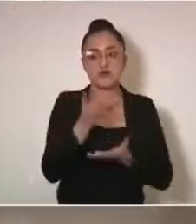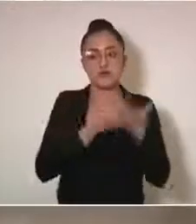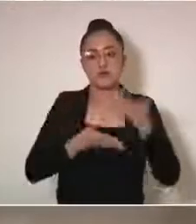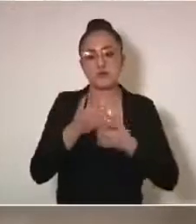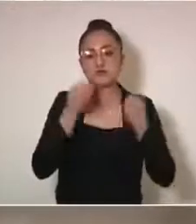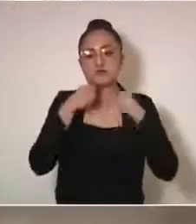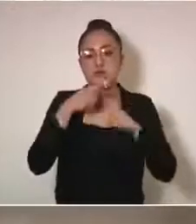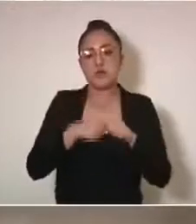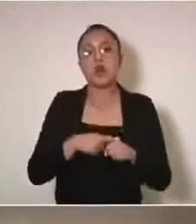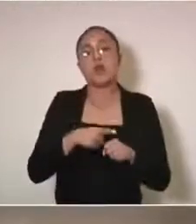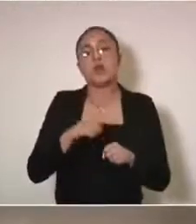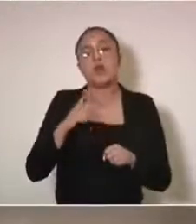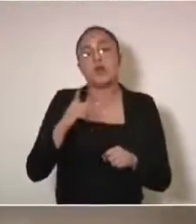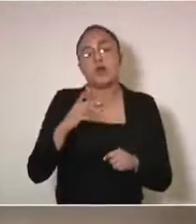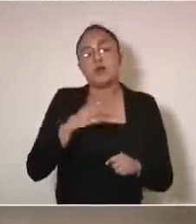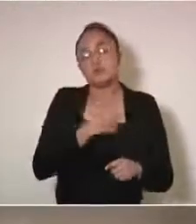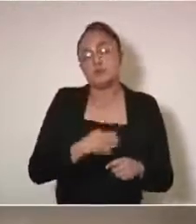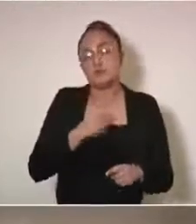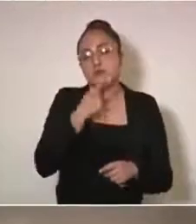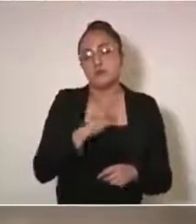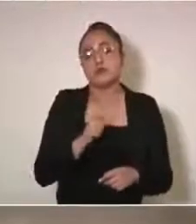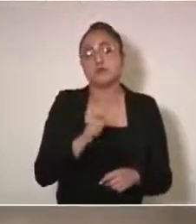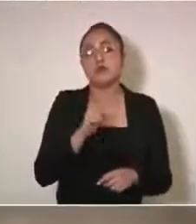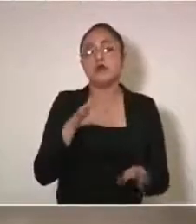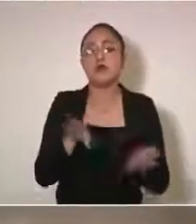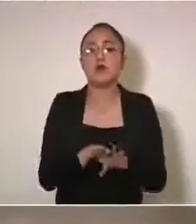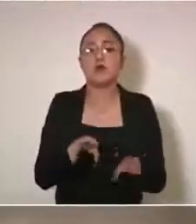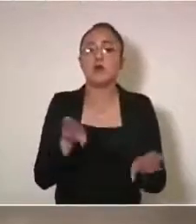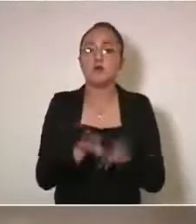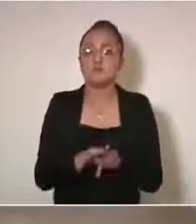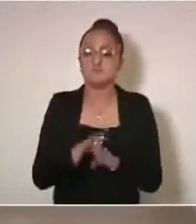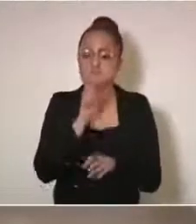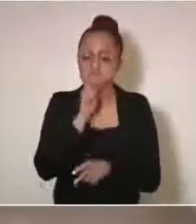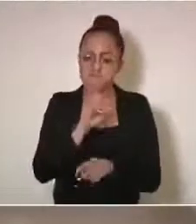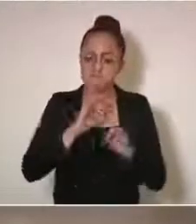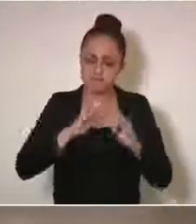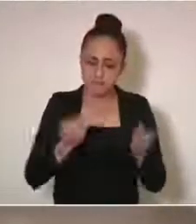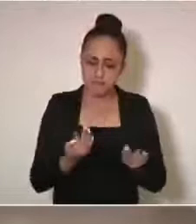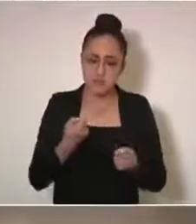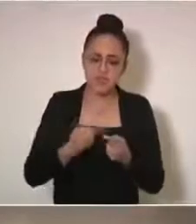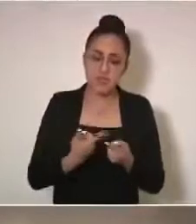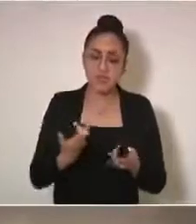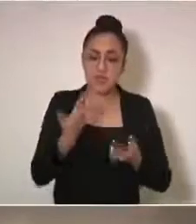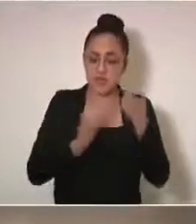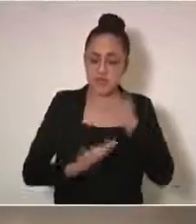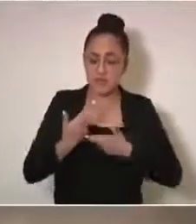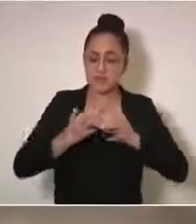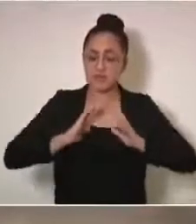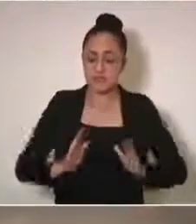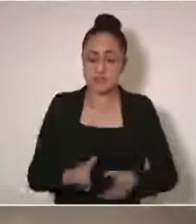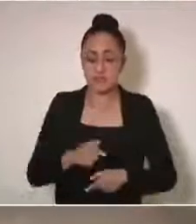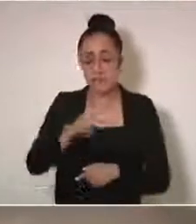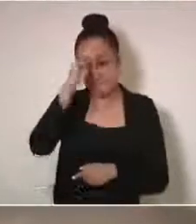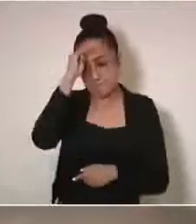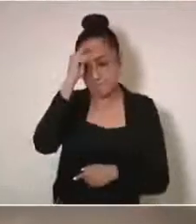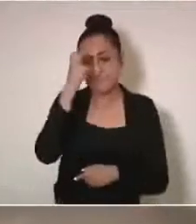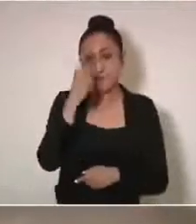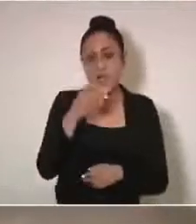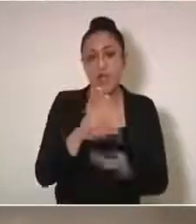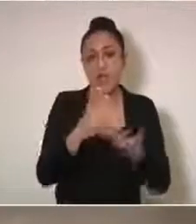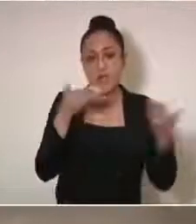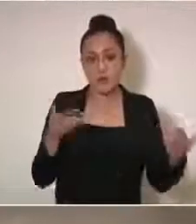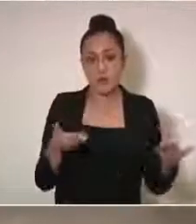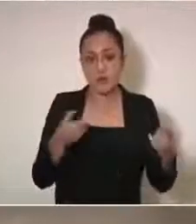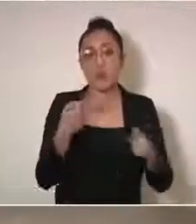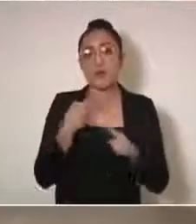socioemocional. Y de igual forma, la fase compensatoria. Desde el momento en que regresemos, ya tiene que estar pensada, desde ahorita,